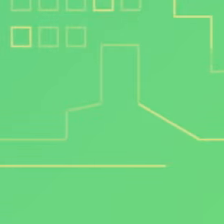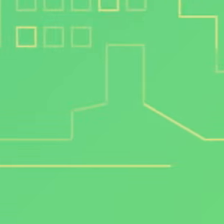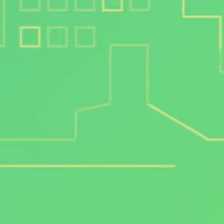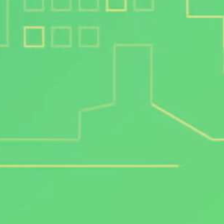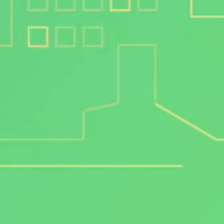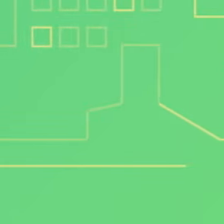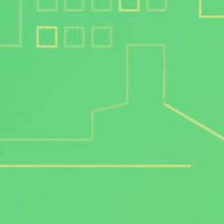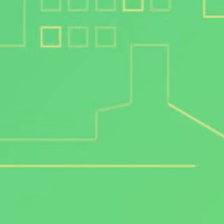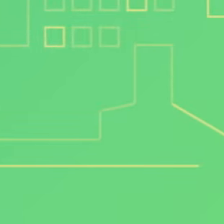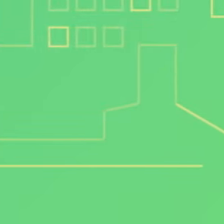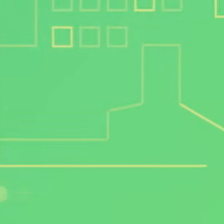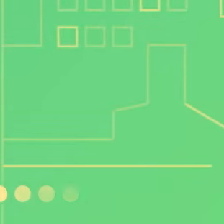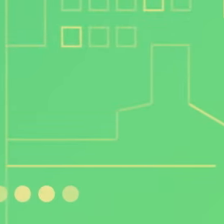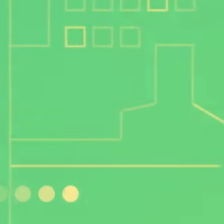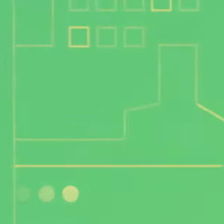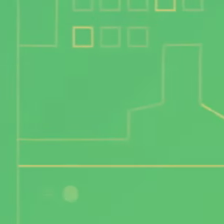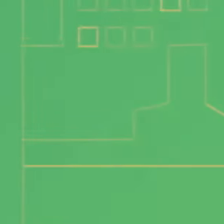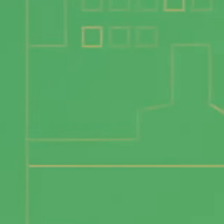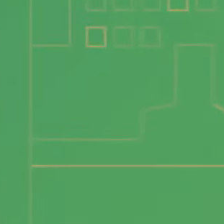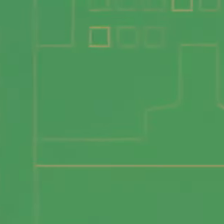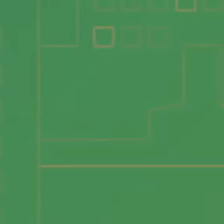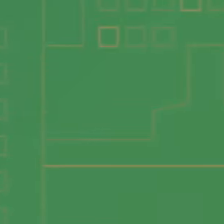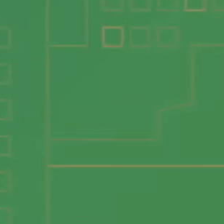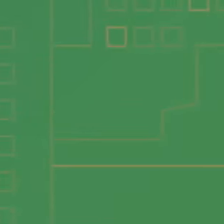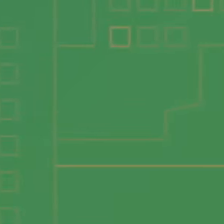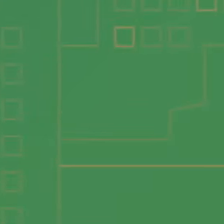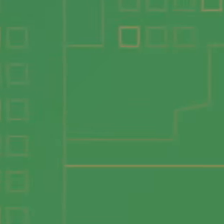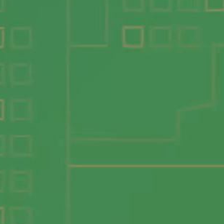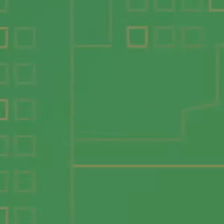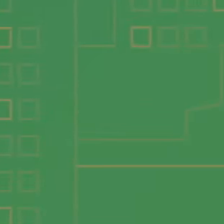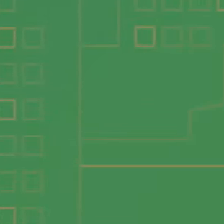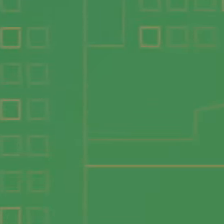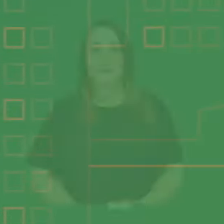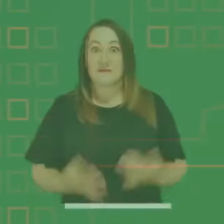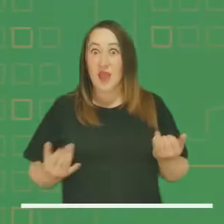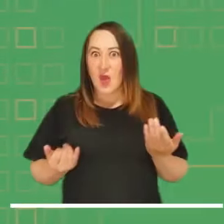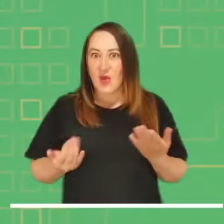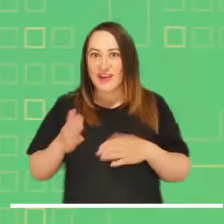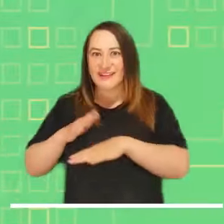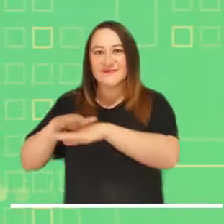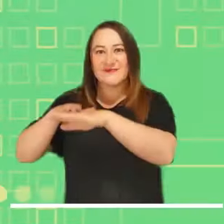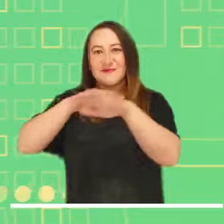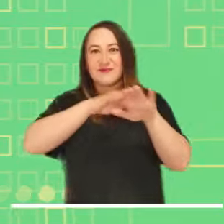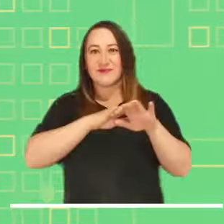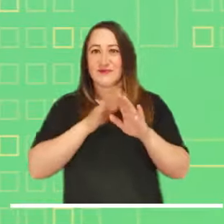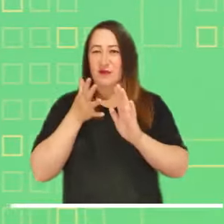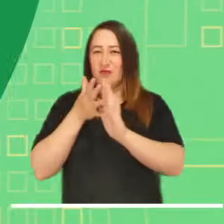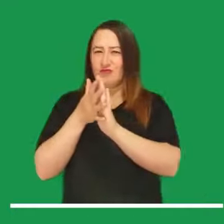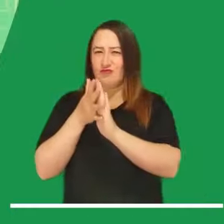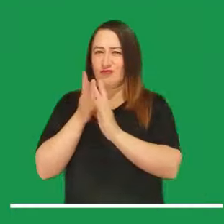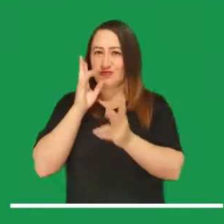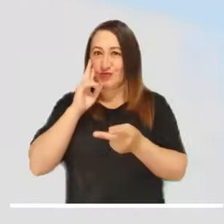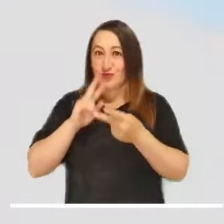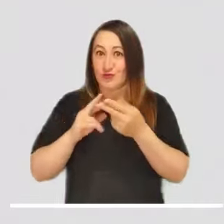A continuación, nos invitamos a conocer nuestro pronóstico meteorológico de la mañana. Nada